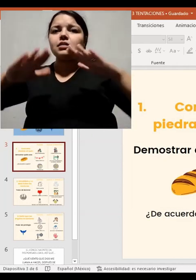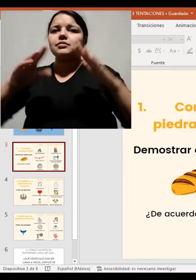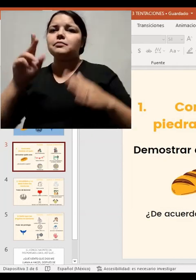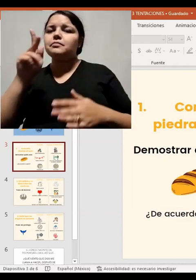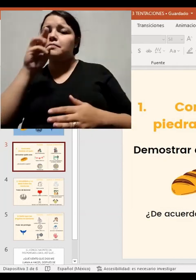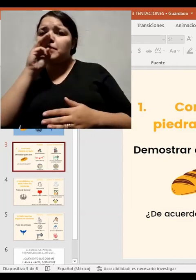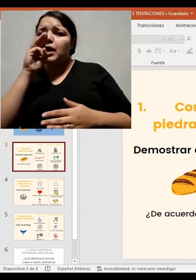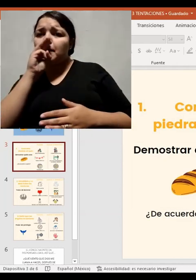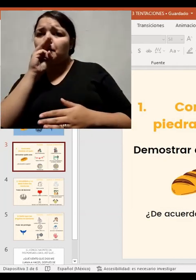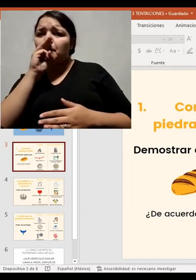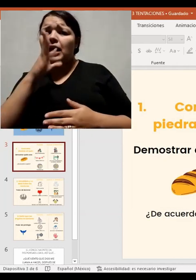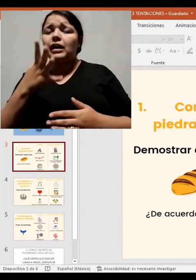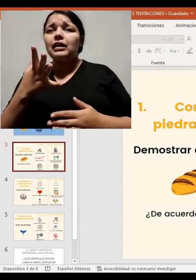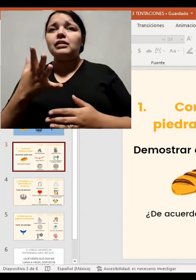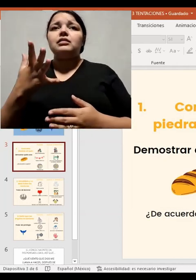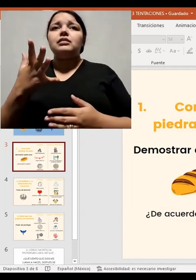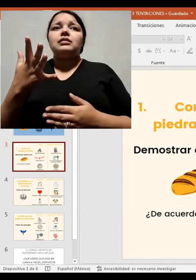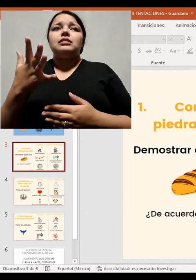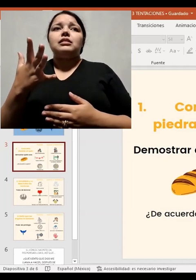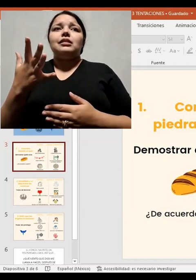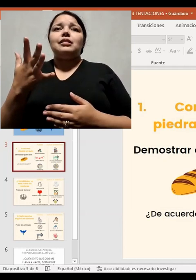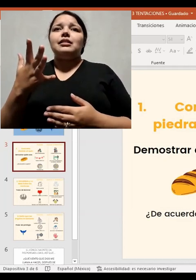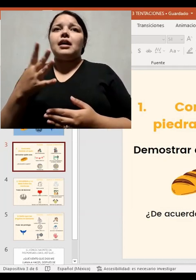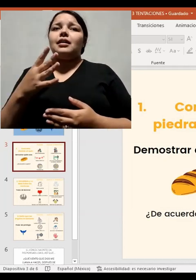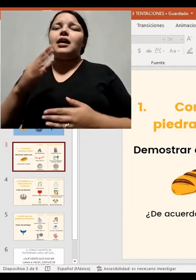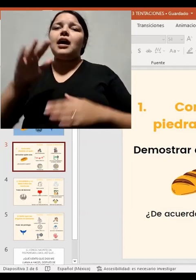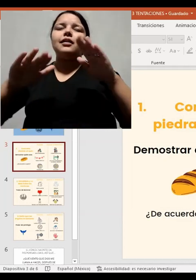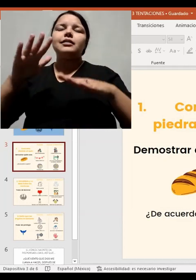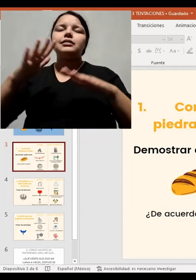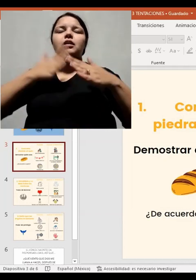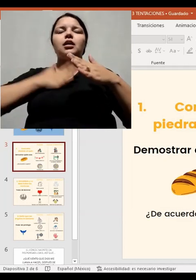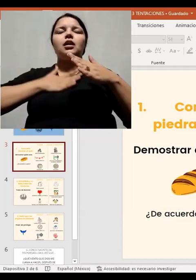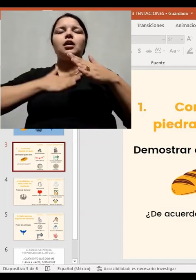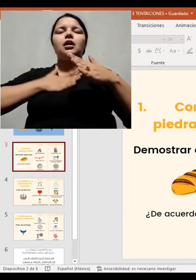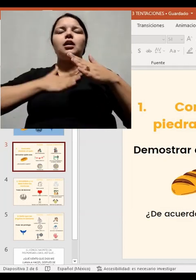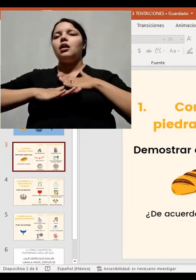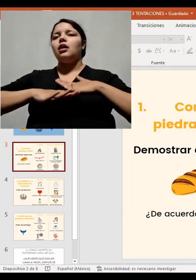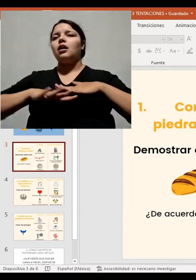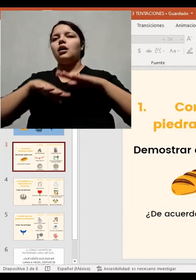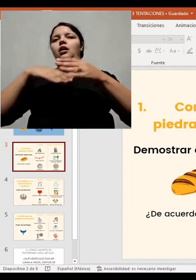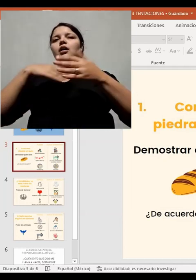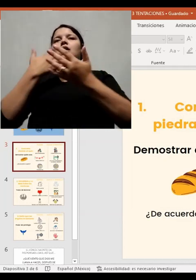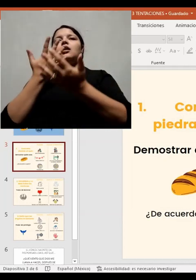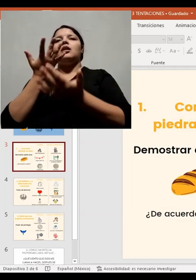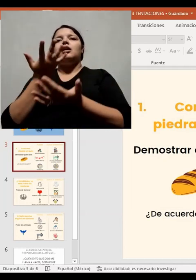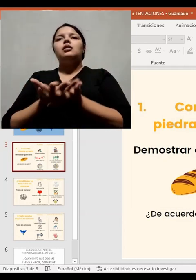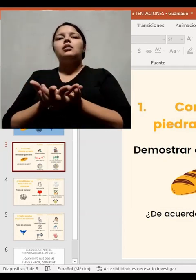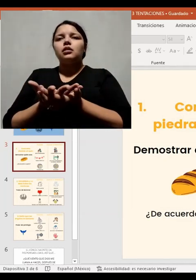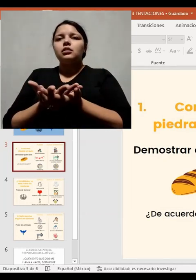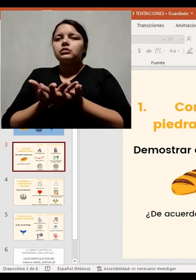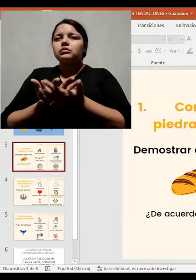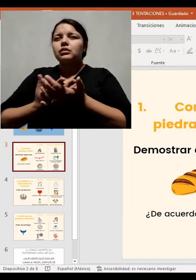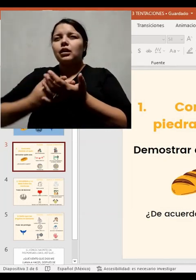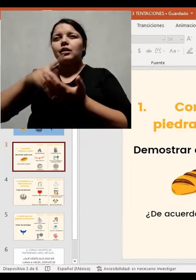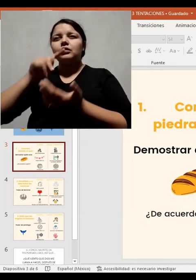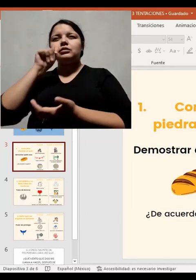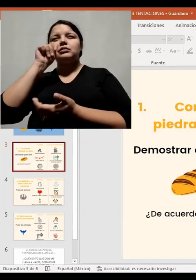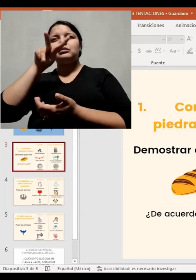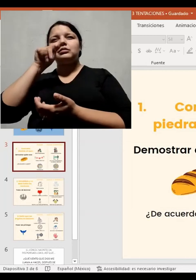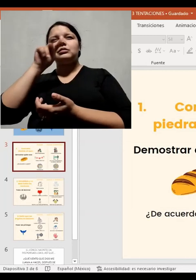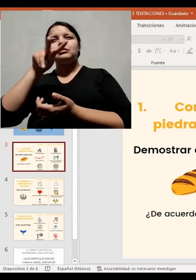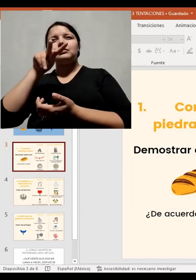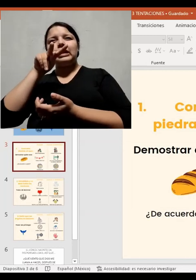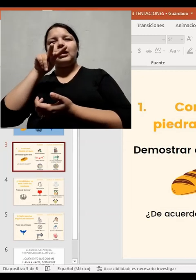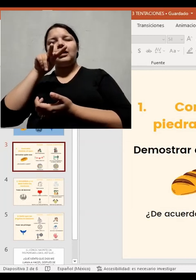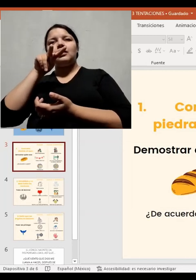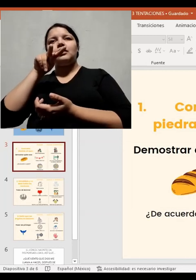culpables por ver una serie en lugar de estar con sus hijos después de un día de trabajo. Pues no, también está bien, porque es parte de